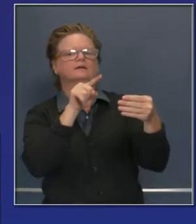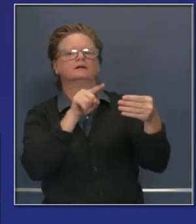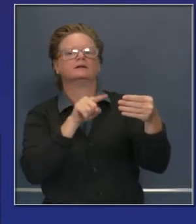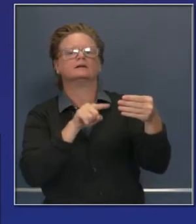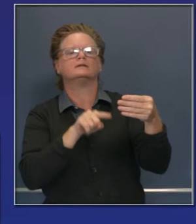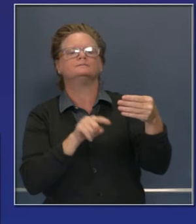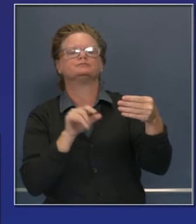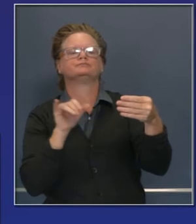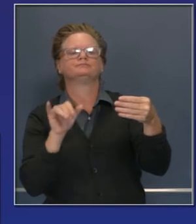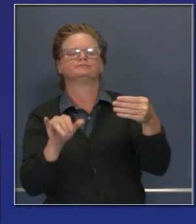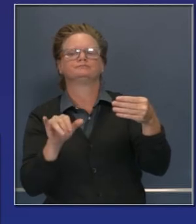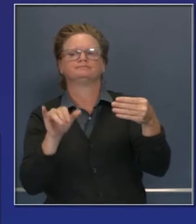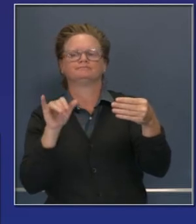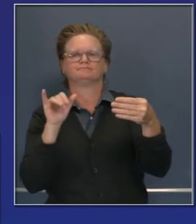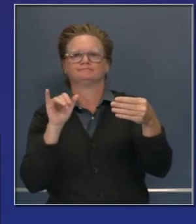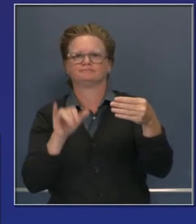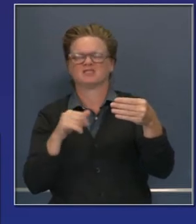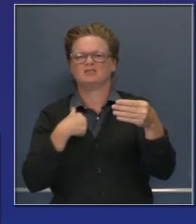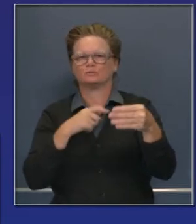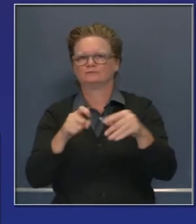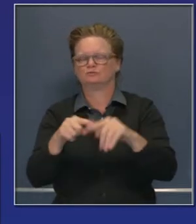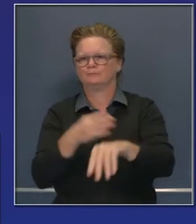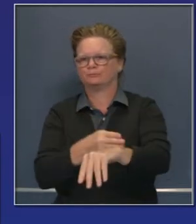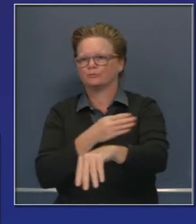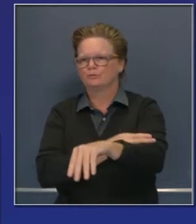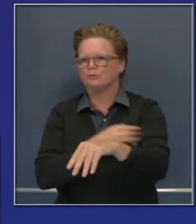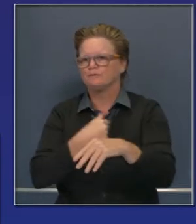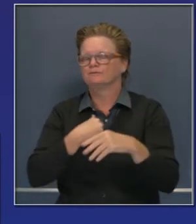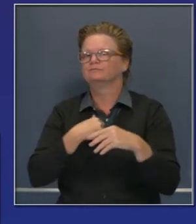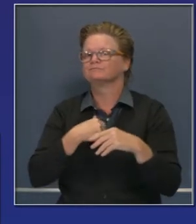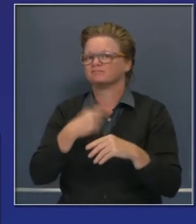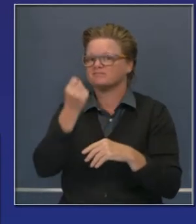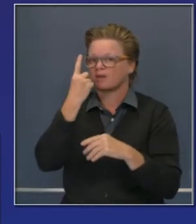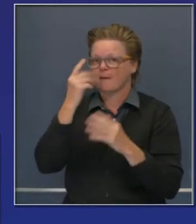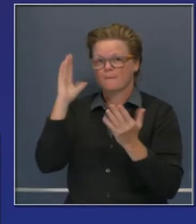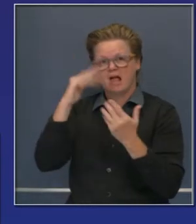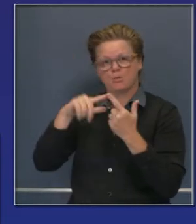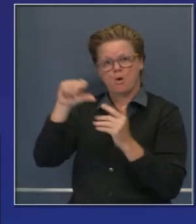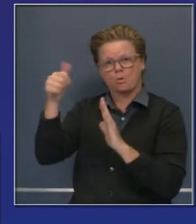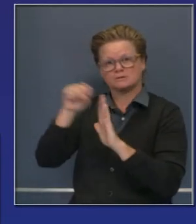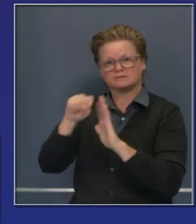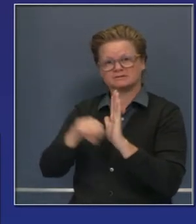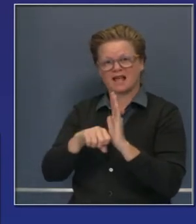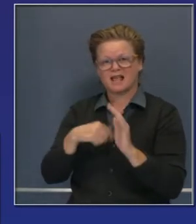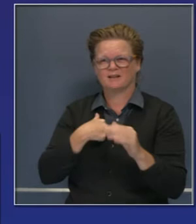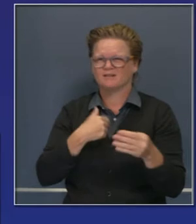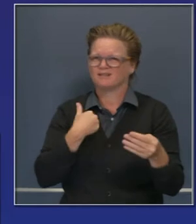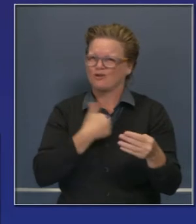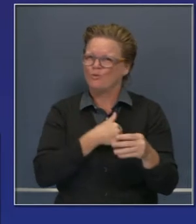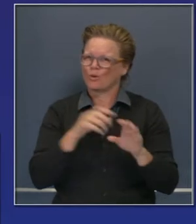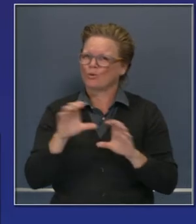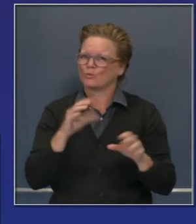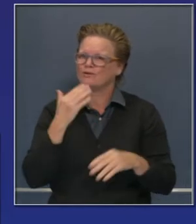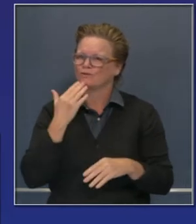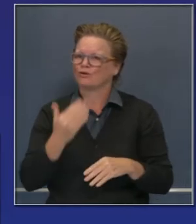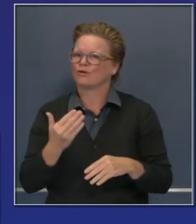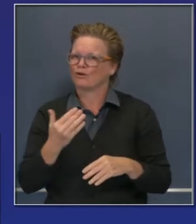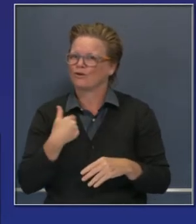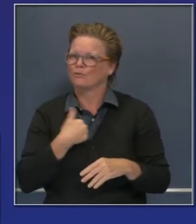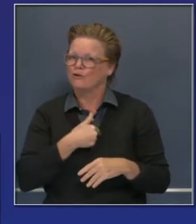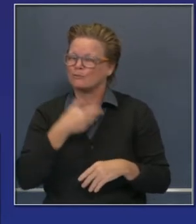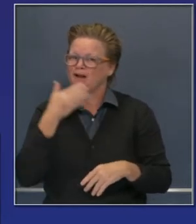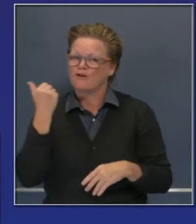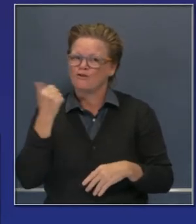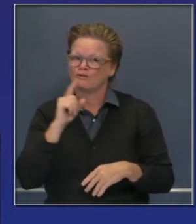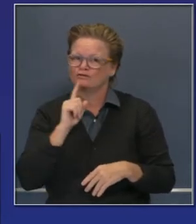retos que ha visto, está desempeñando, trabajando mucho mejor que muchos otros estados. Como